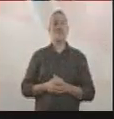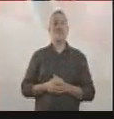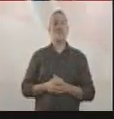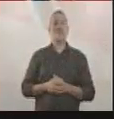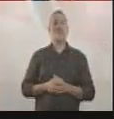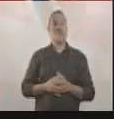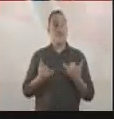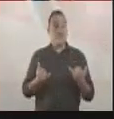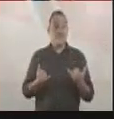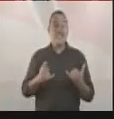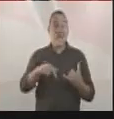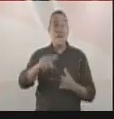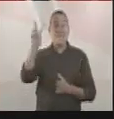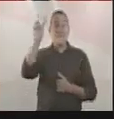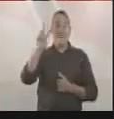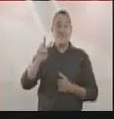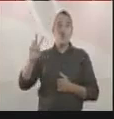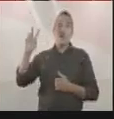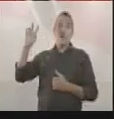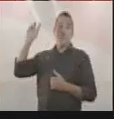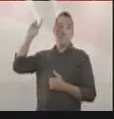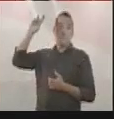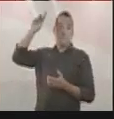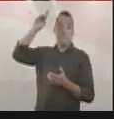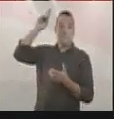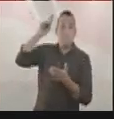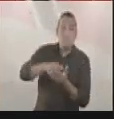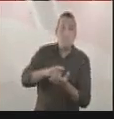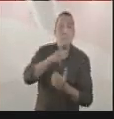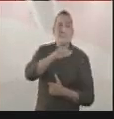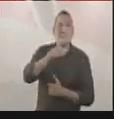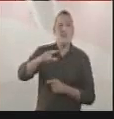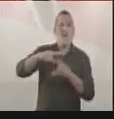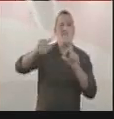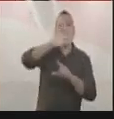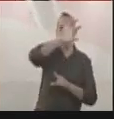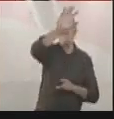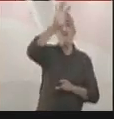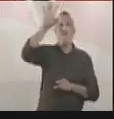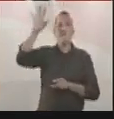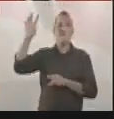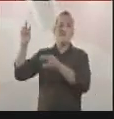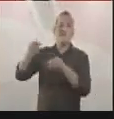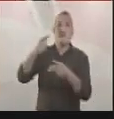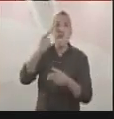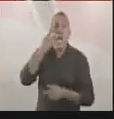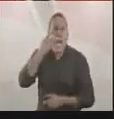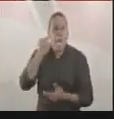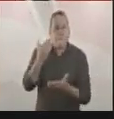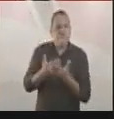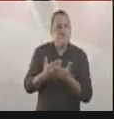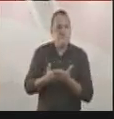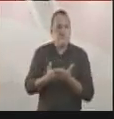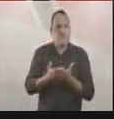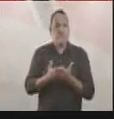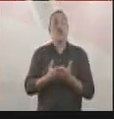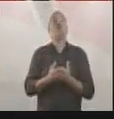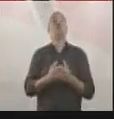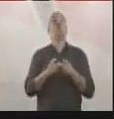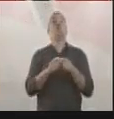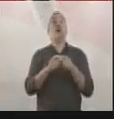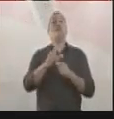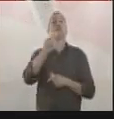país observadores y veedores internacionales, así como representantes de